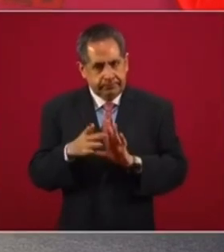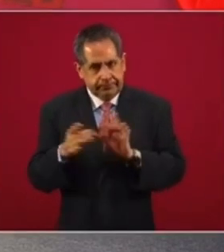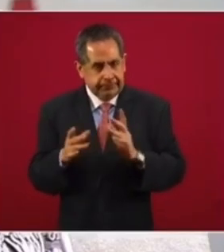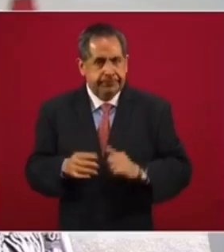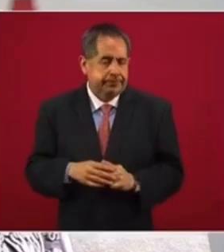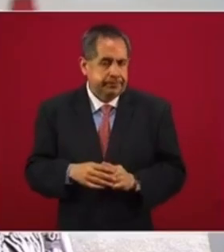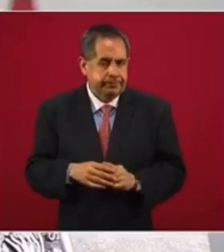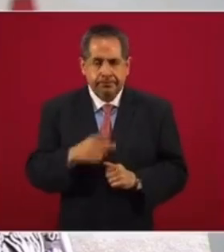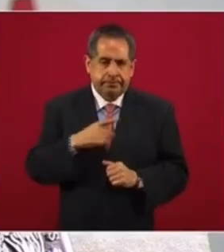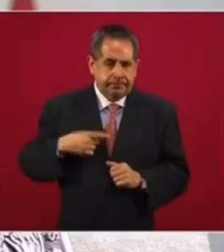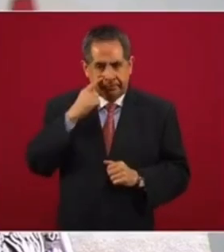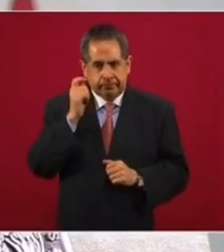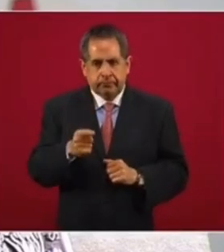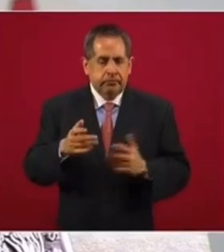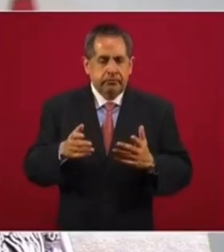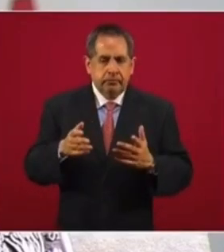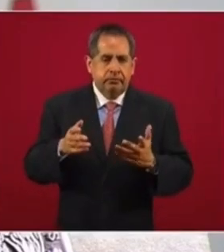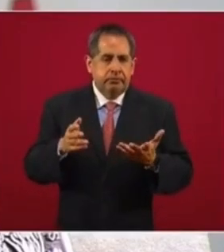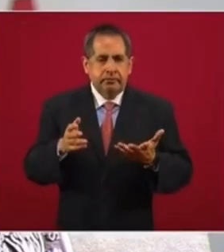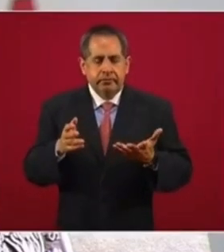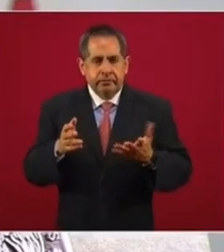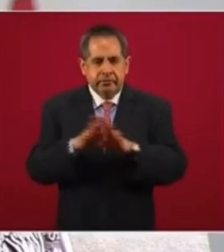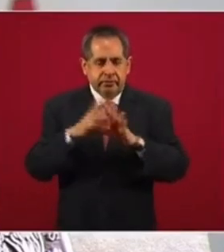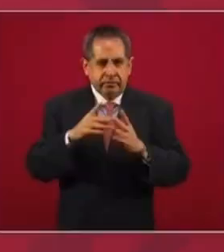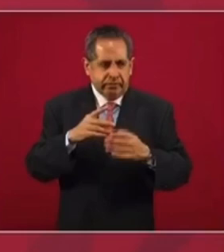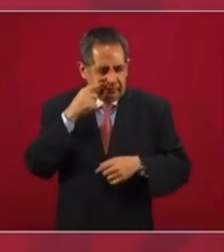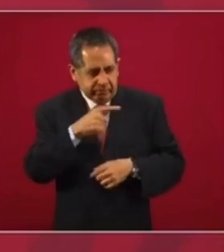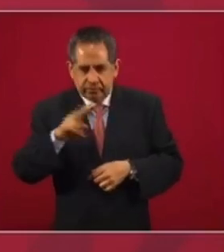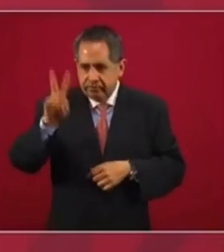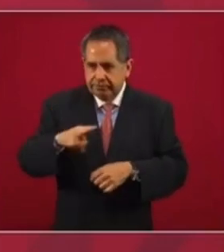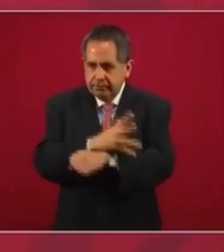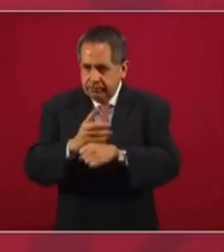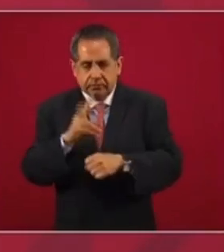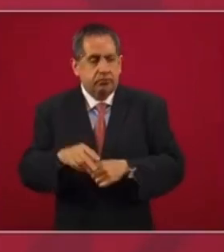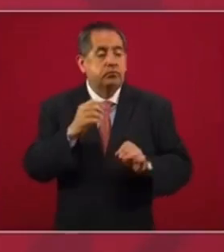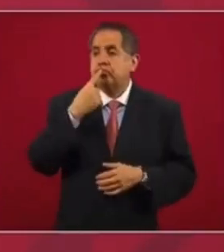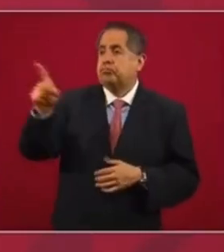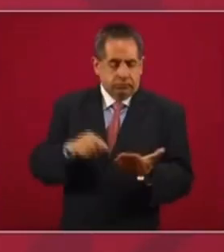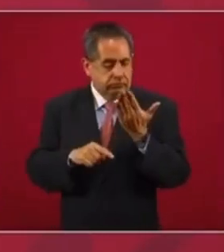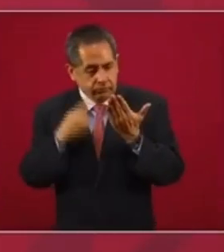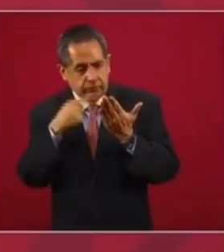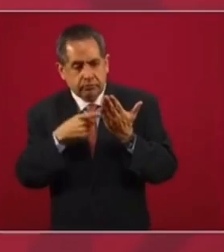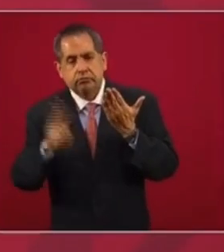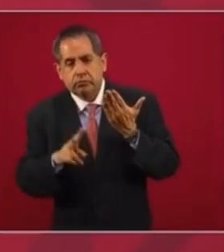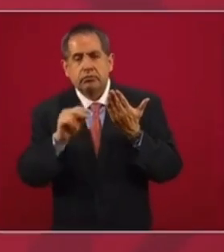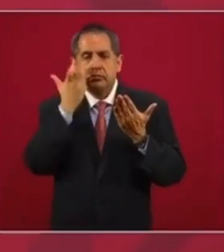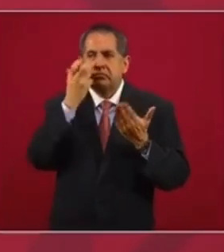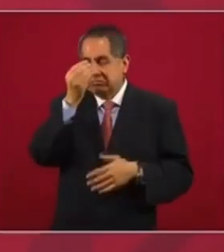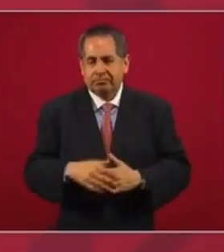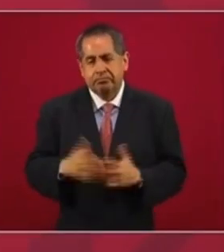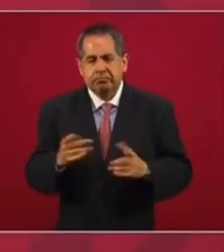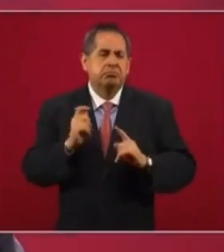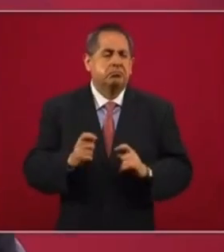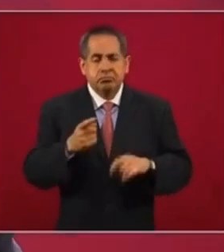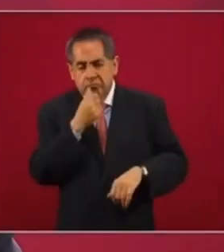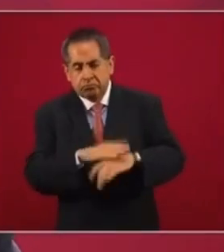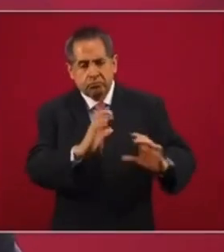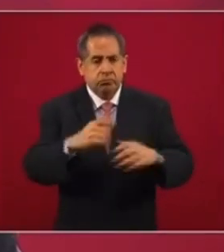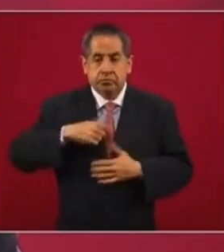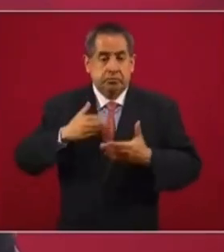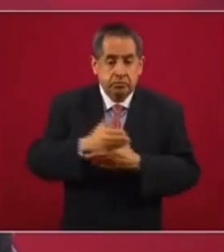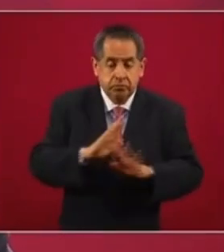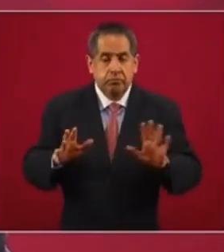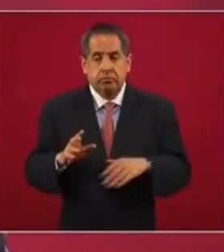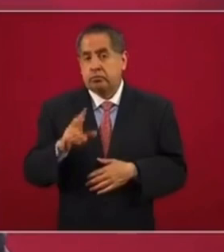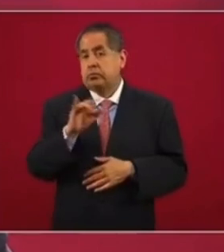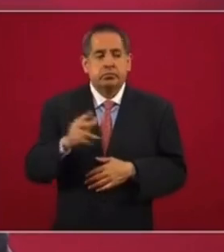Que se apeguen a la verdad, que sean reales, que no se politice. Yo no voy a meterme,